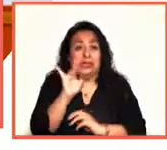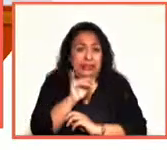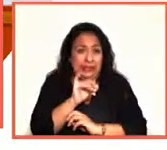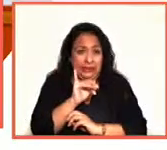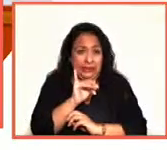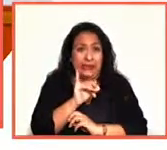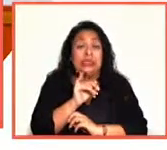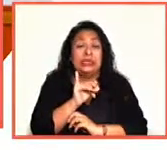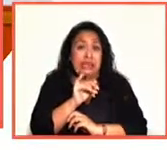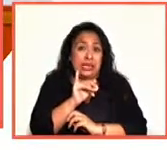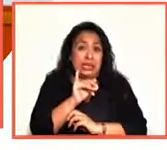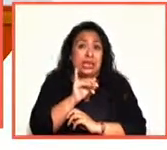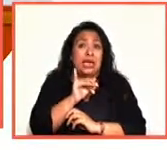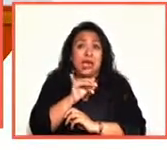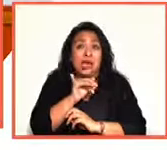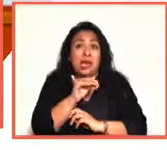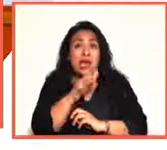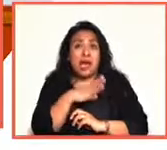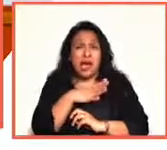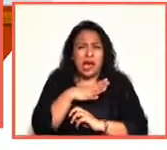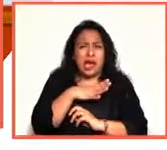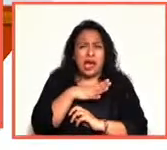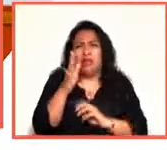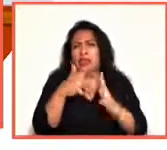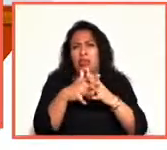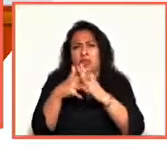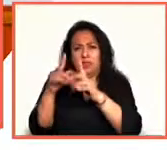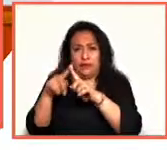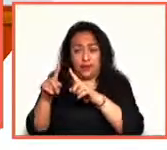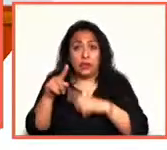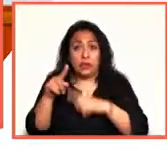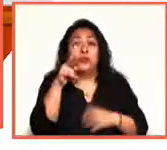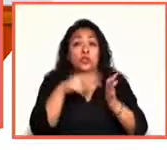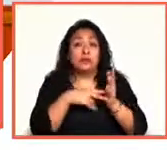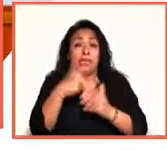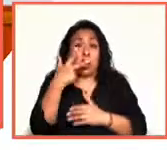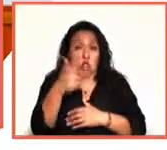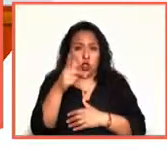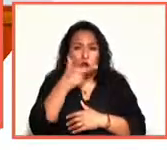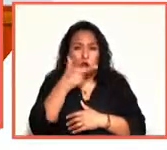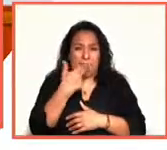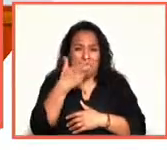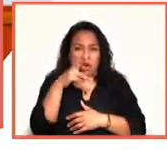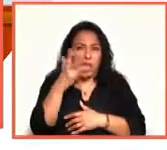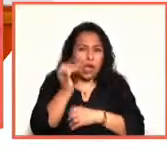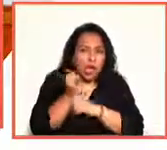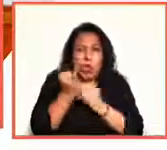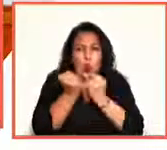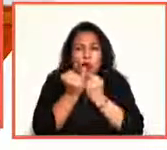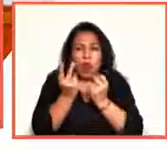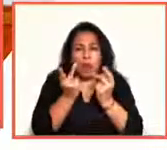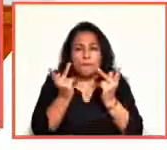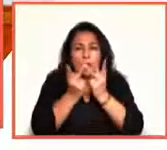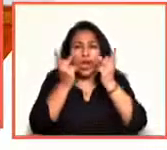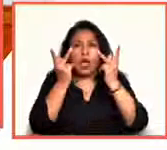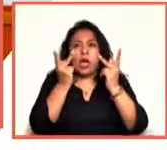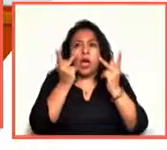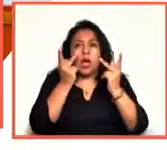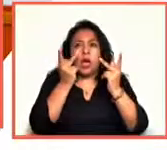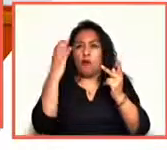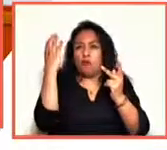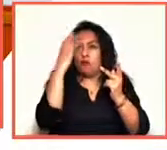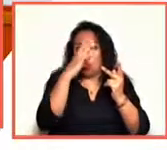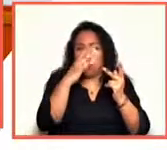va a decir que de Chile es dulce y manteca. En 2008, Hernández realizó una exploración similar entre el retrato y el cartón, dedicado a